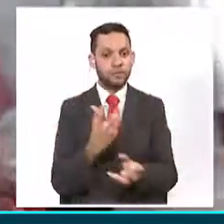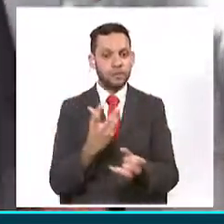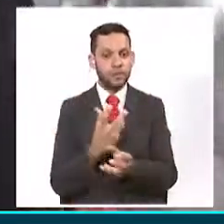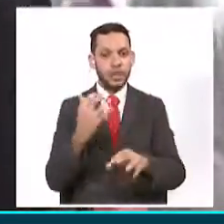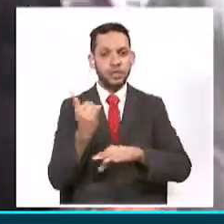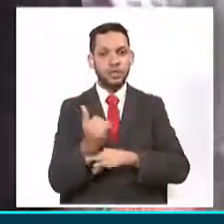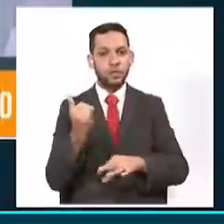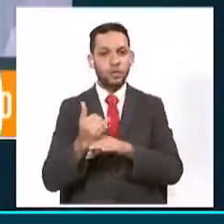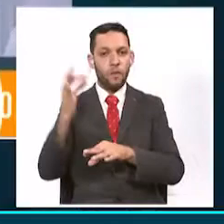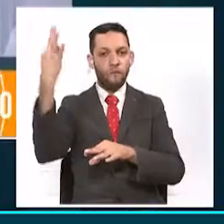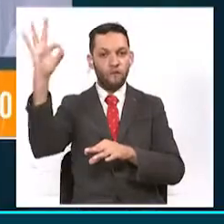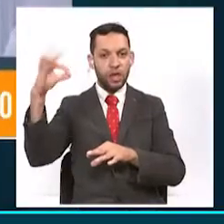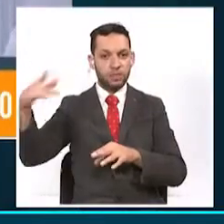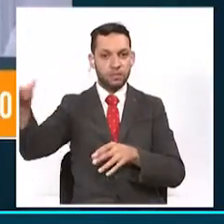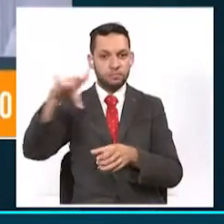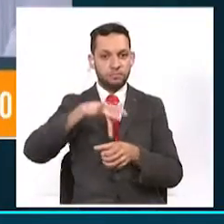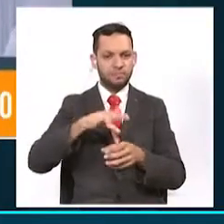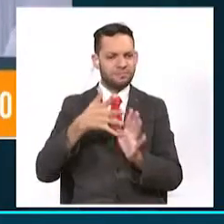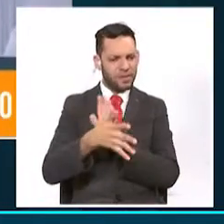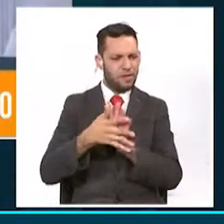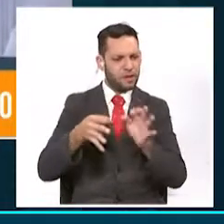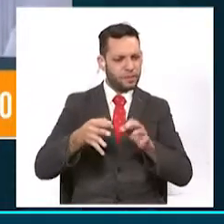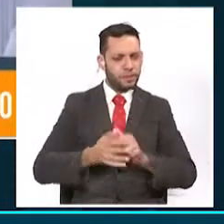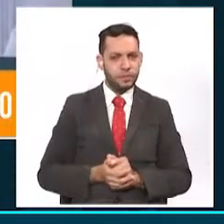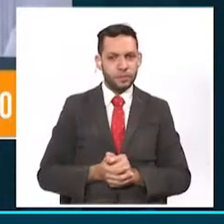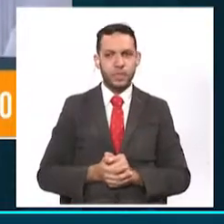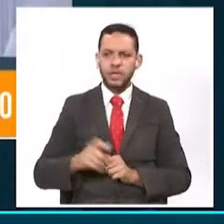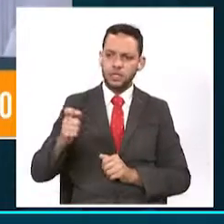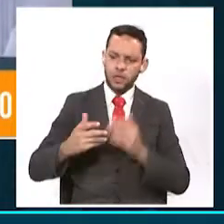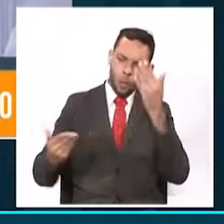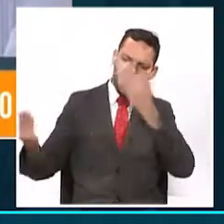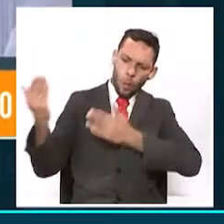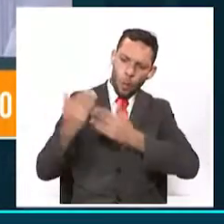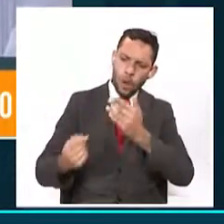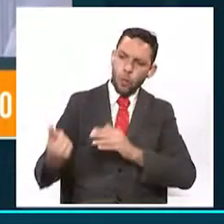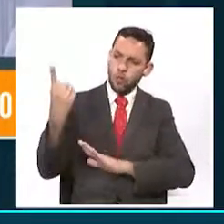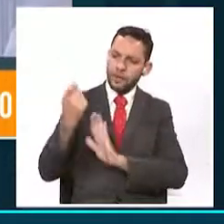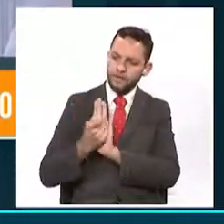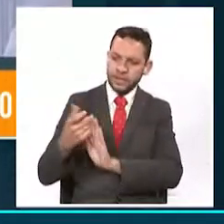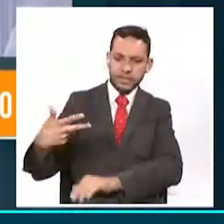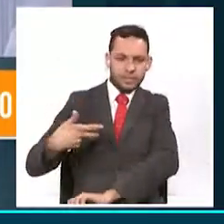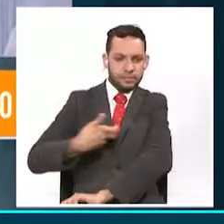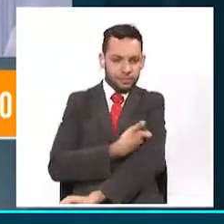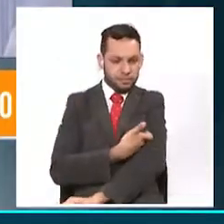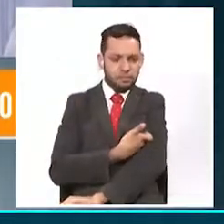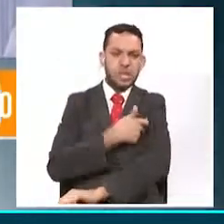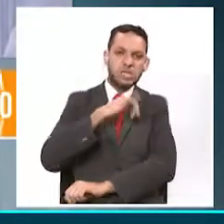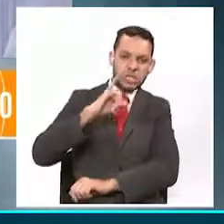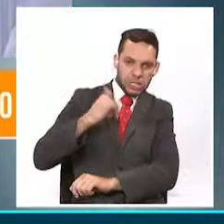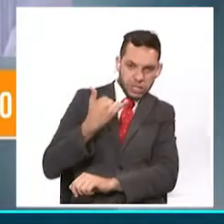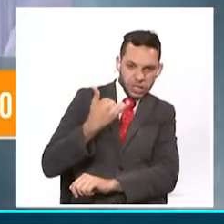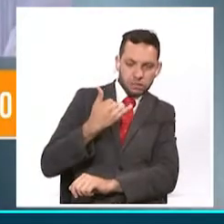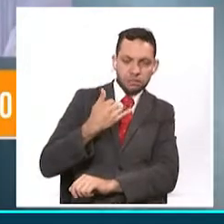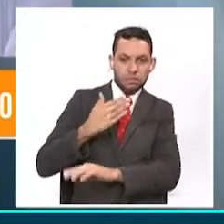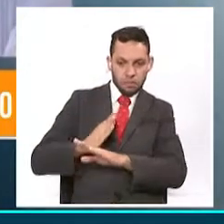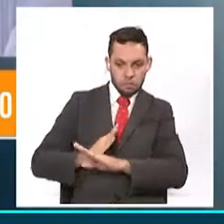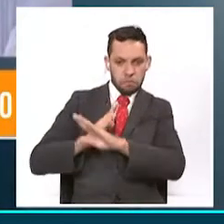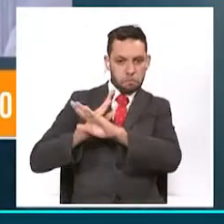Medicina de Francia. Evaluar si una sola dosis es suficiente para reducir la infección.